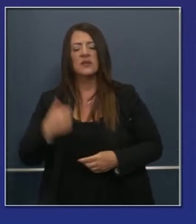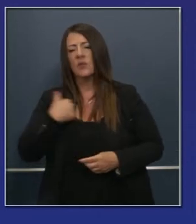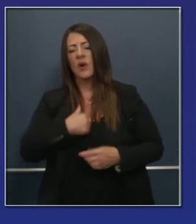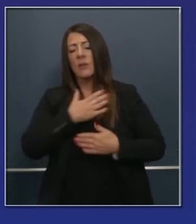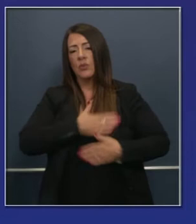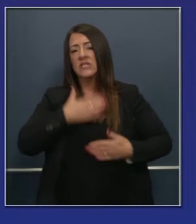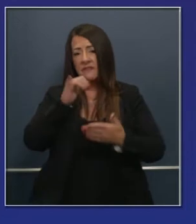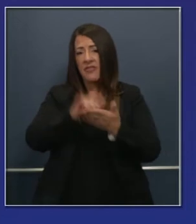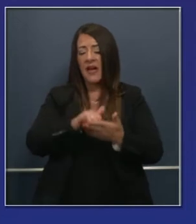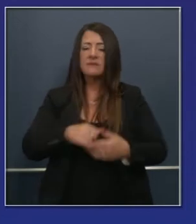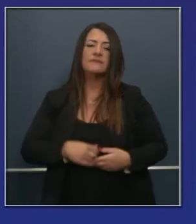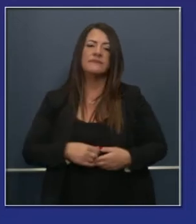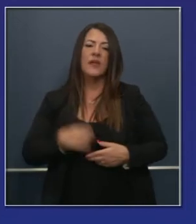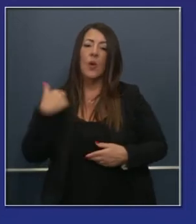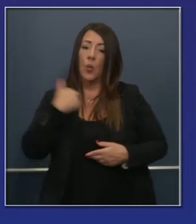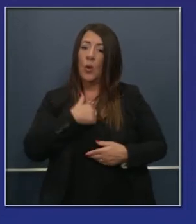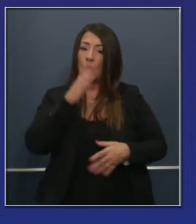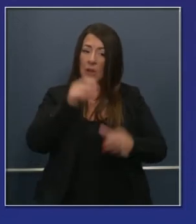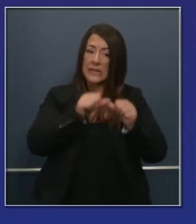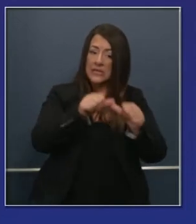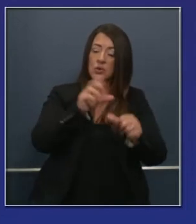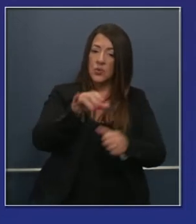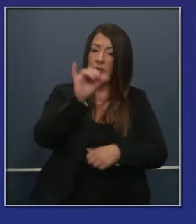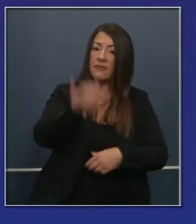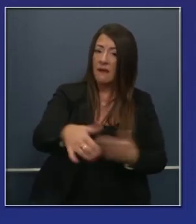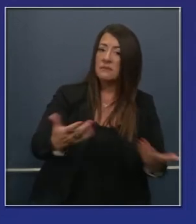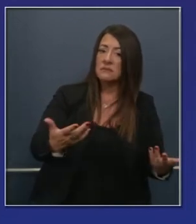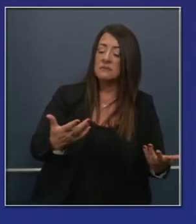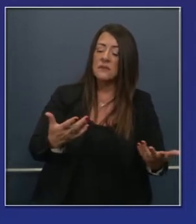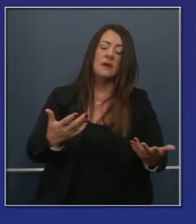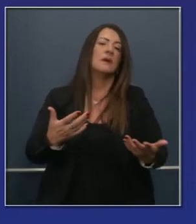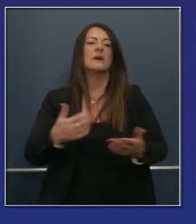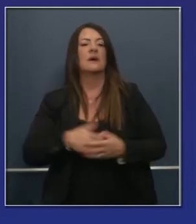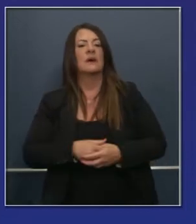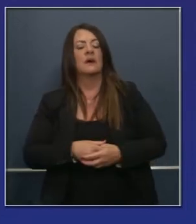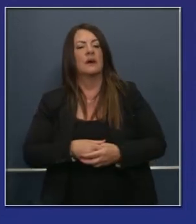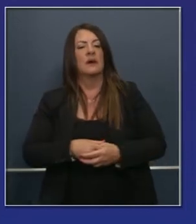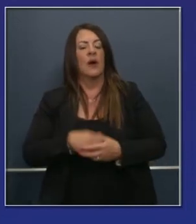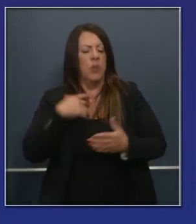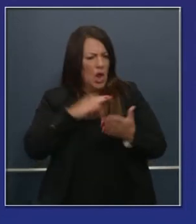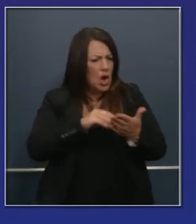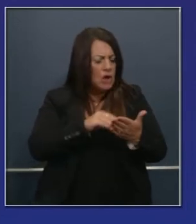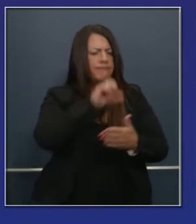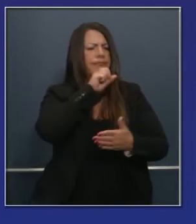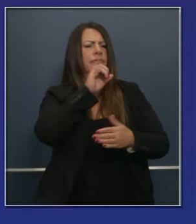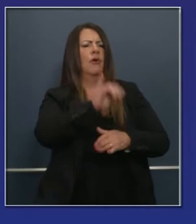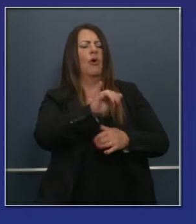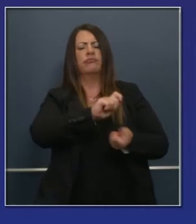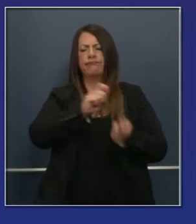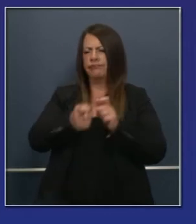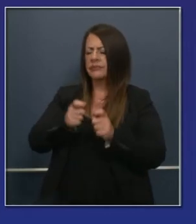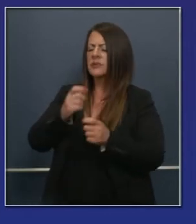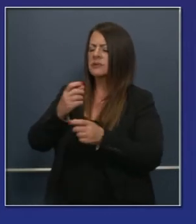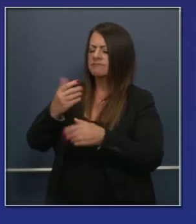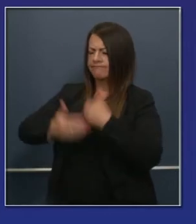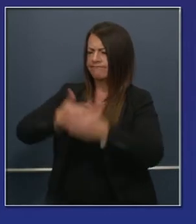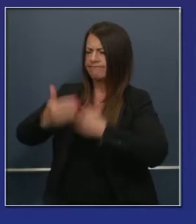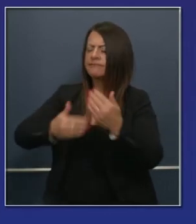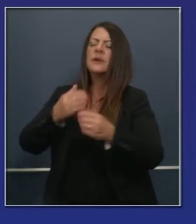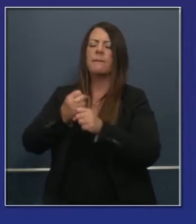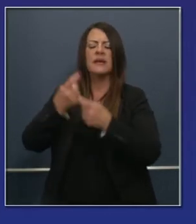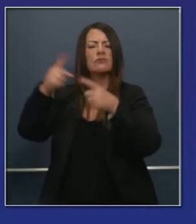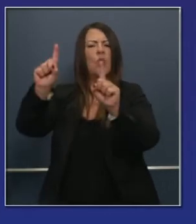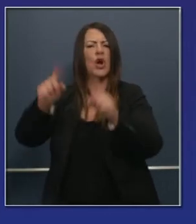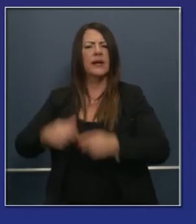en todos estos esfuerzos. Así que esto trabaja como lo hemos visto, como está diseñado. Habrá